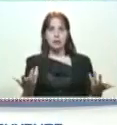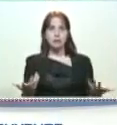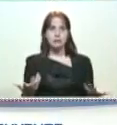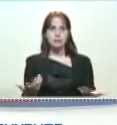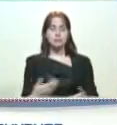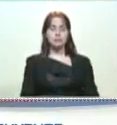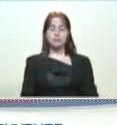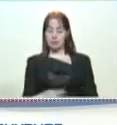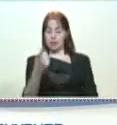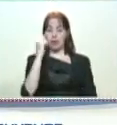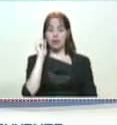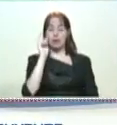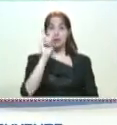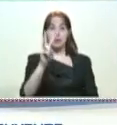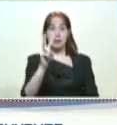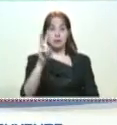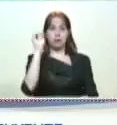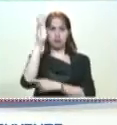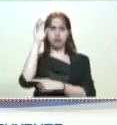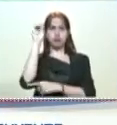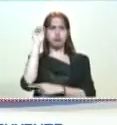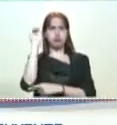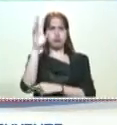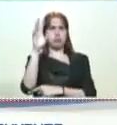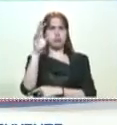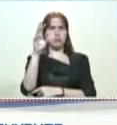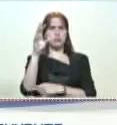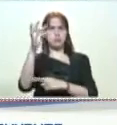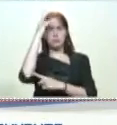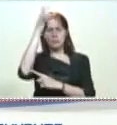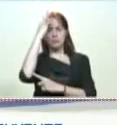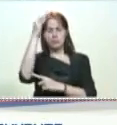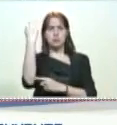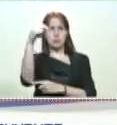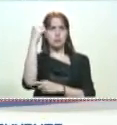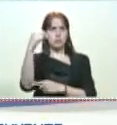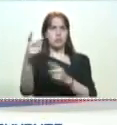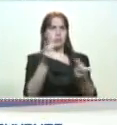Ayer vi la sesión del Consejo Nacional de Economía.